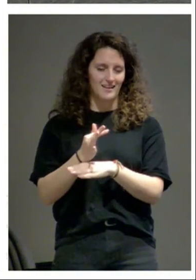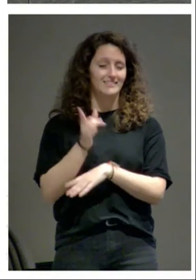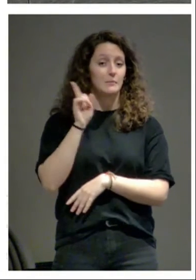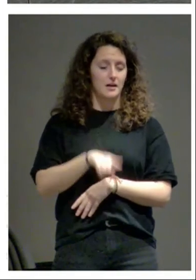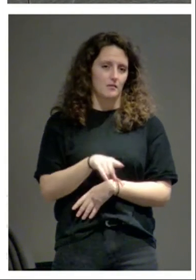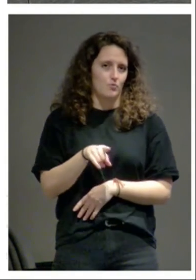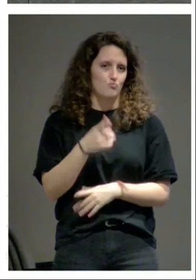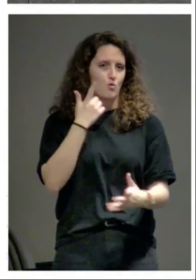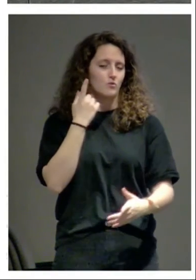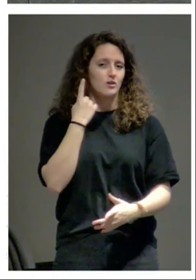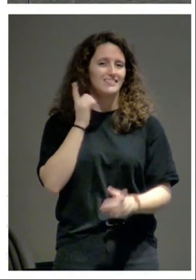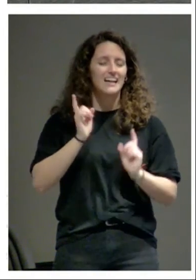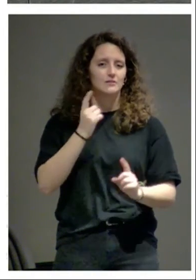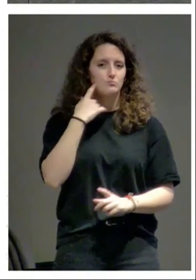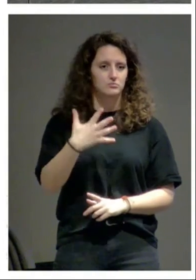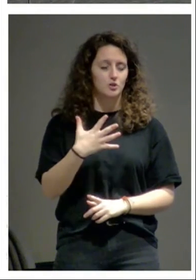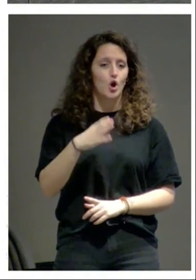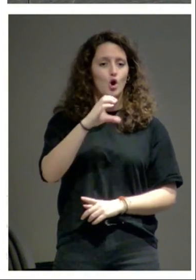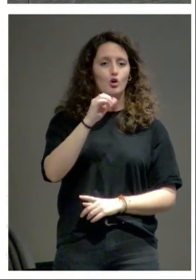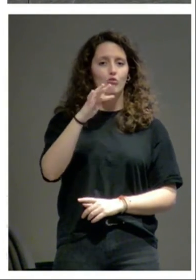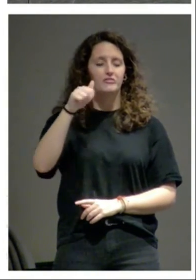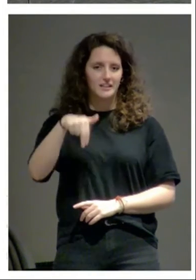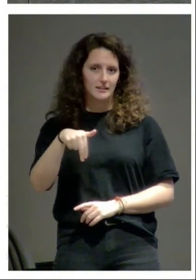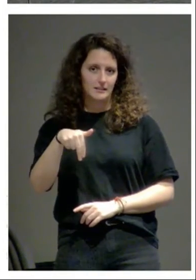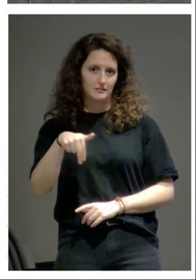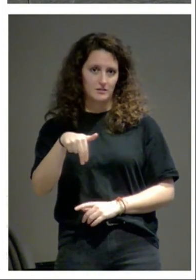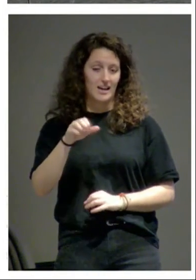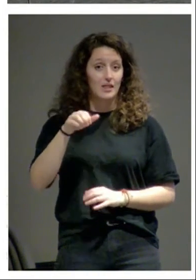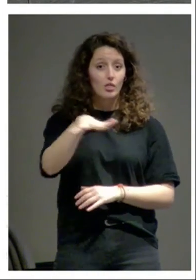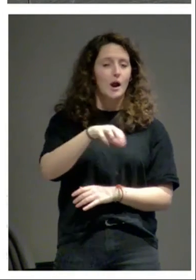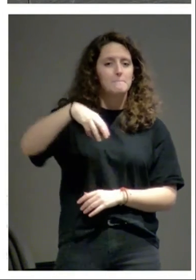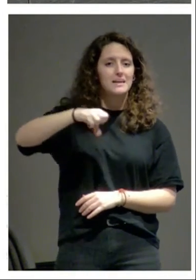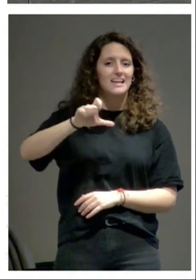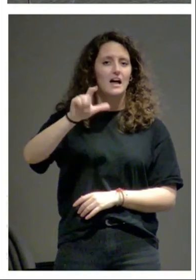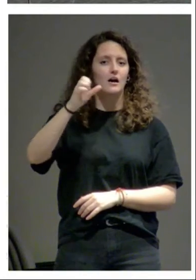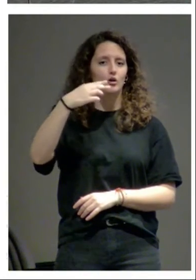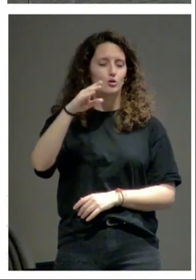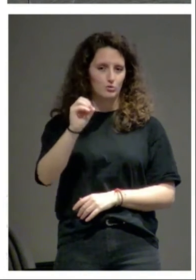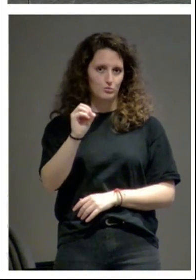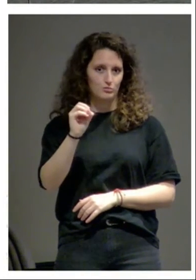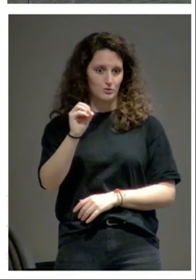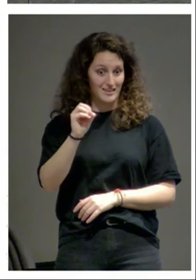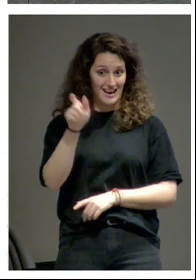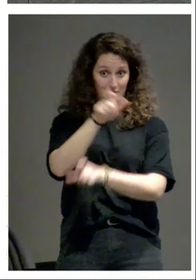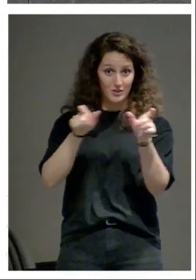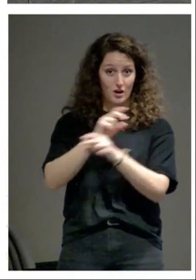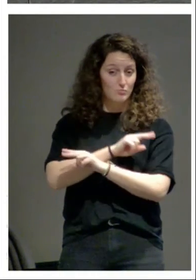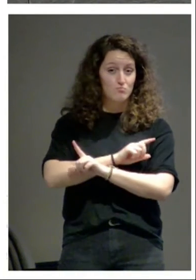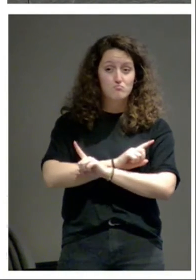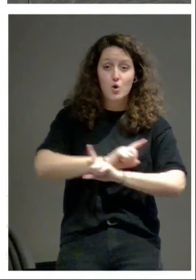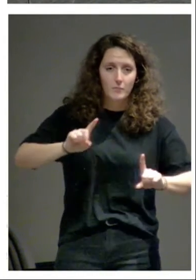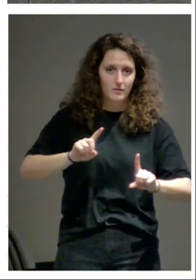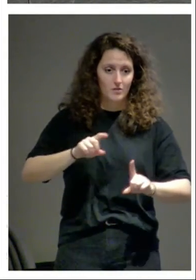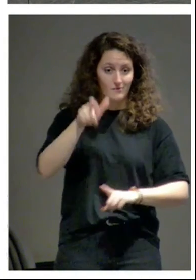famoso que es el de Cofín la casa nova de Cofín en Milagro le prohibieron prohibieron a la gente el